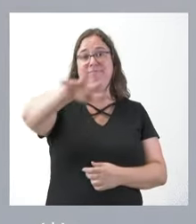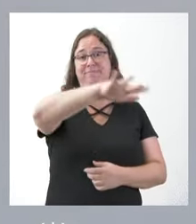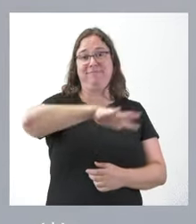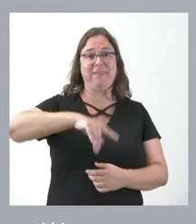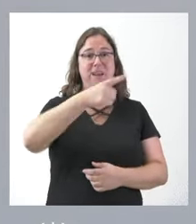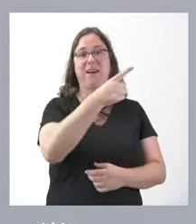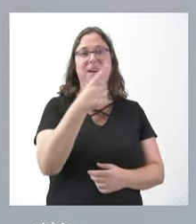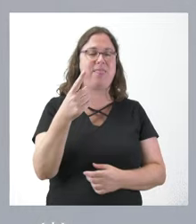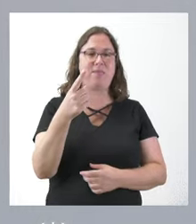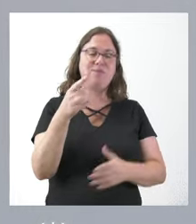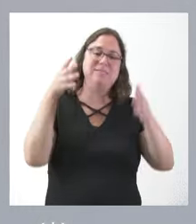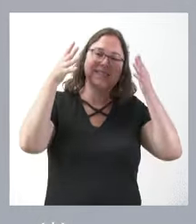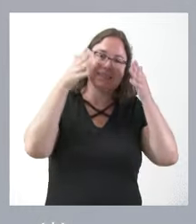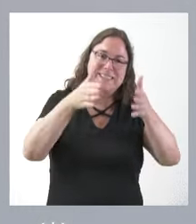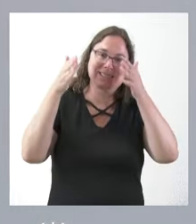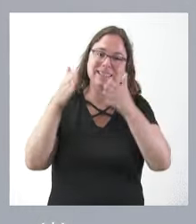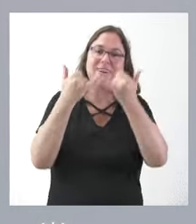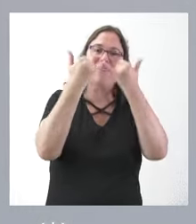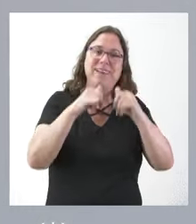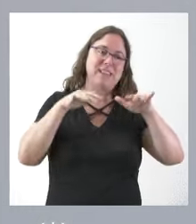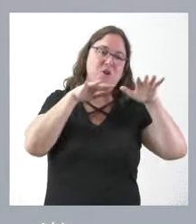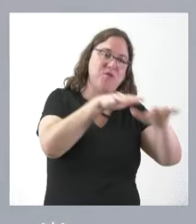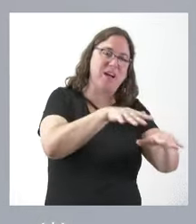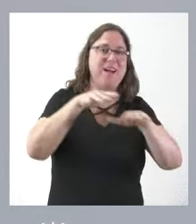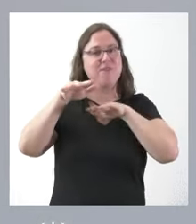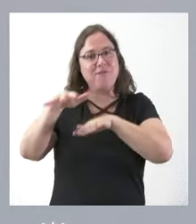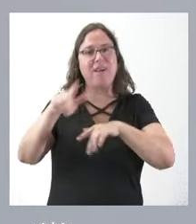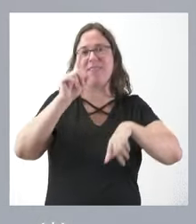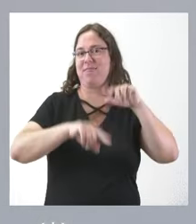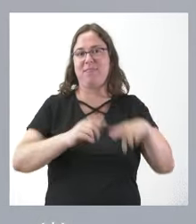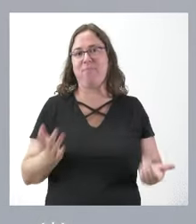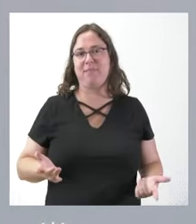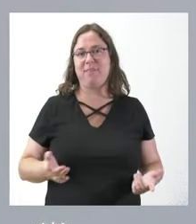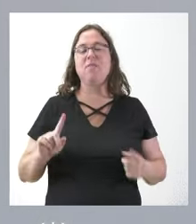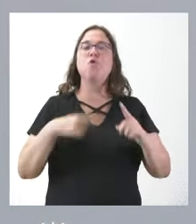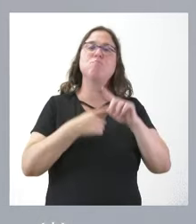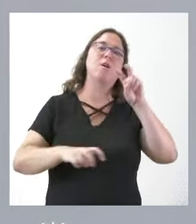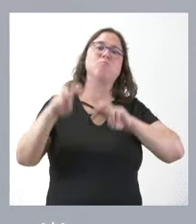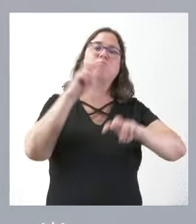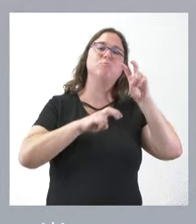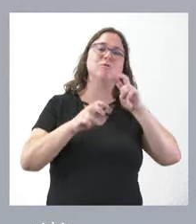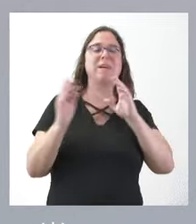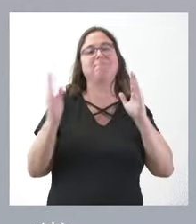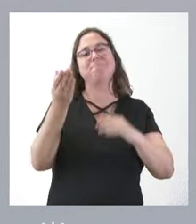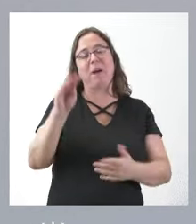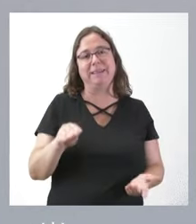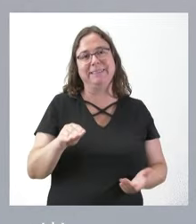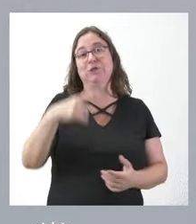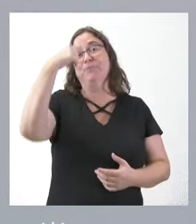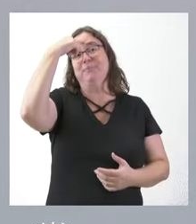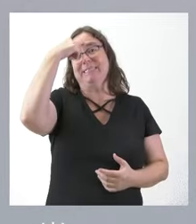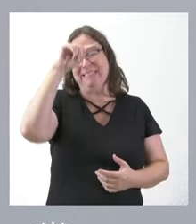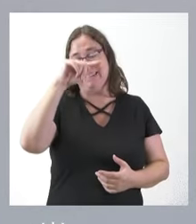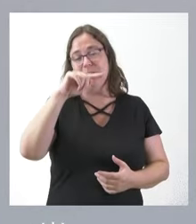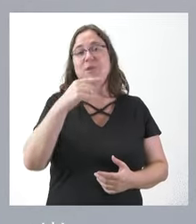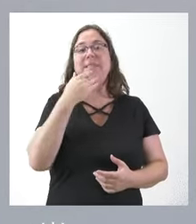municipios se concentran en cada uno de los municipios festivos en las distintas comarcas y buscan también ese periodo adicional. Por tanto, siendo conscientes de que cuando